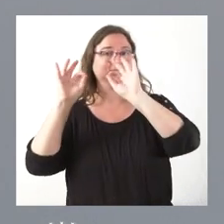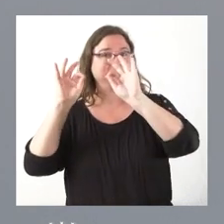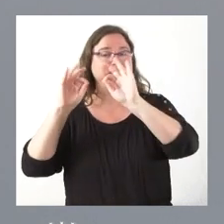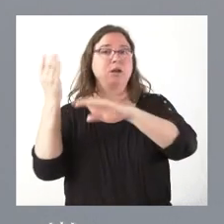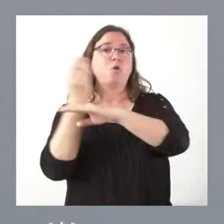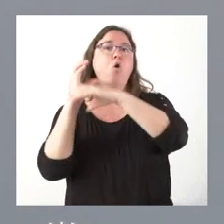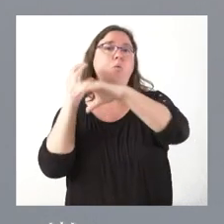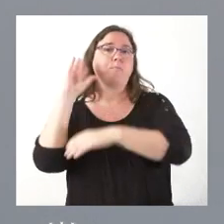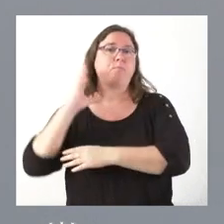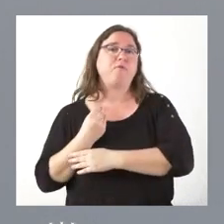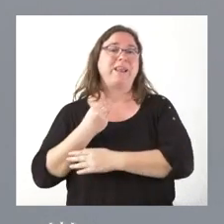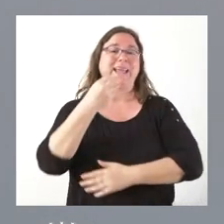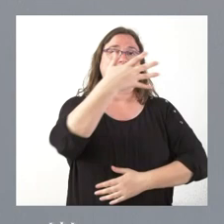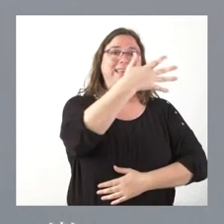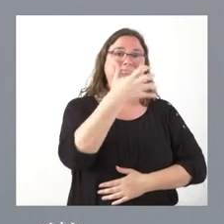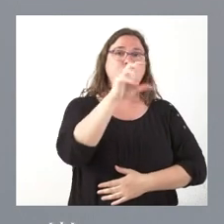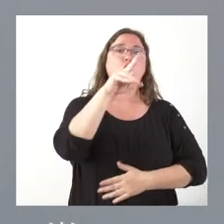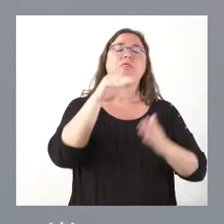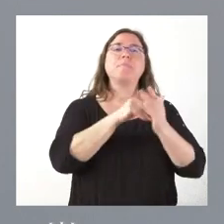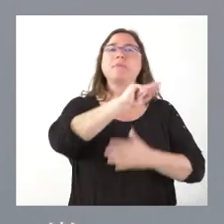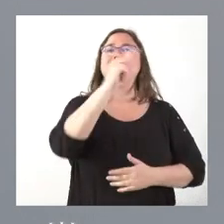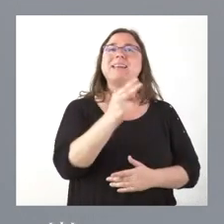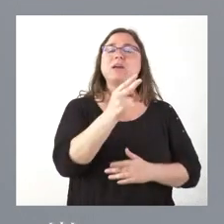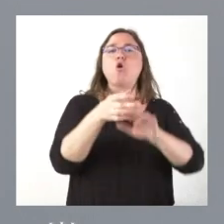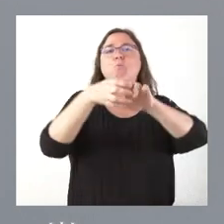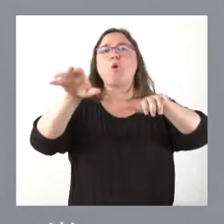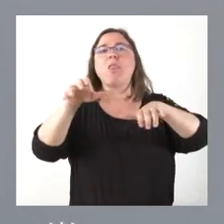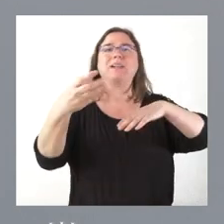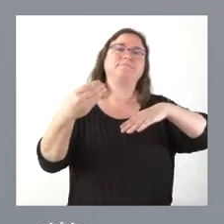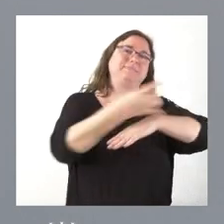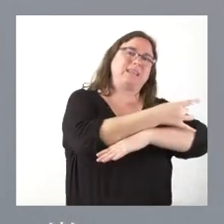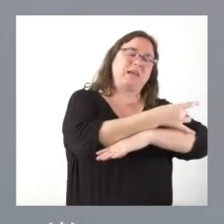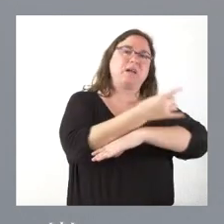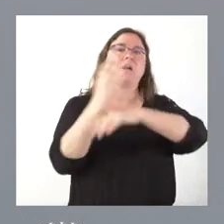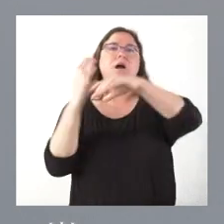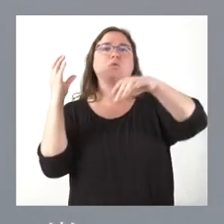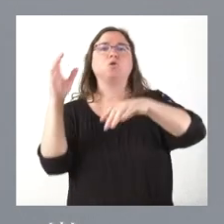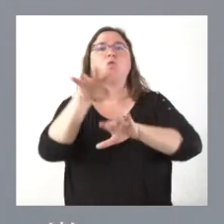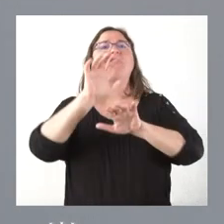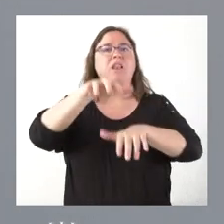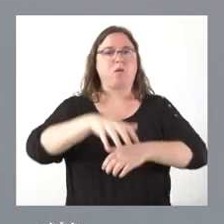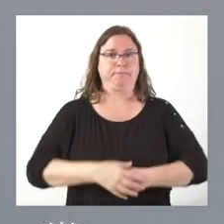autobuses de Ponferrada y 513.000 euros para la intermodalidad entre la estación de tren y autobús de León.